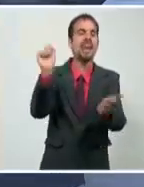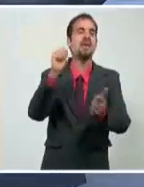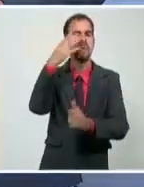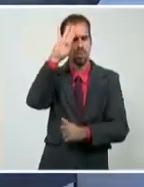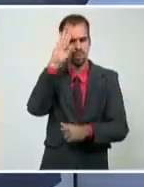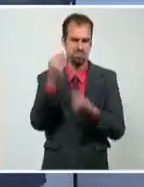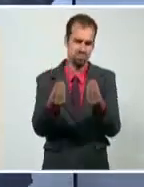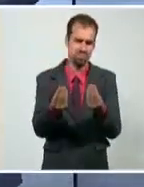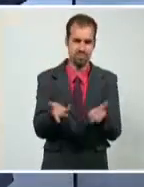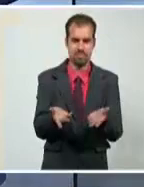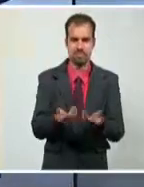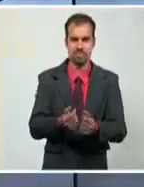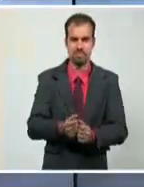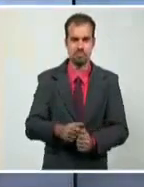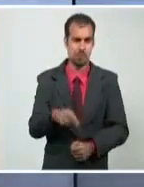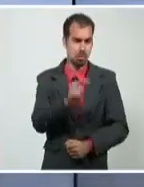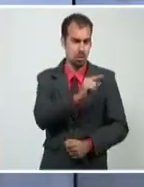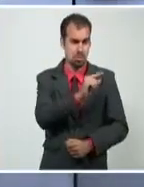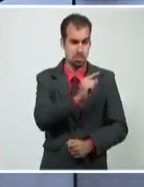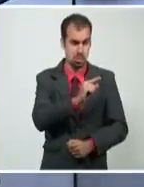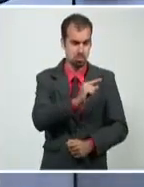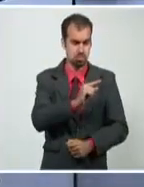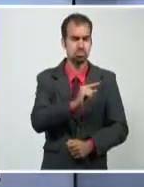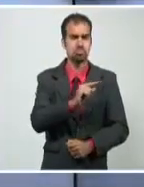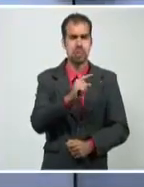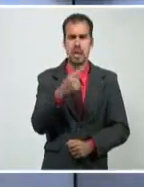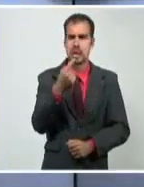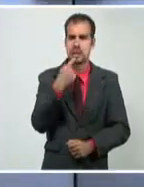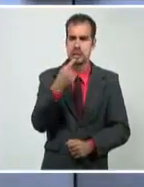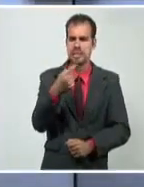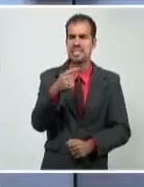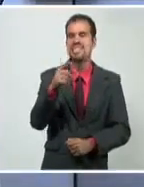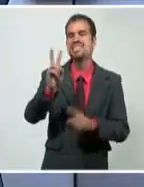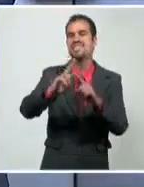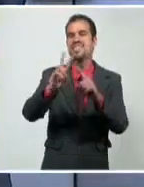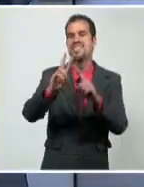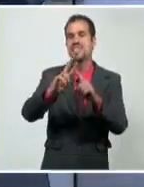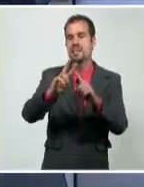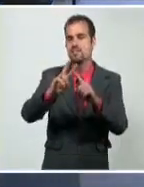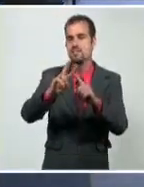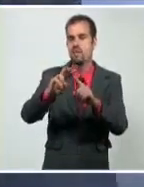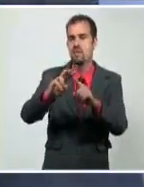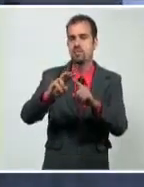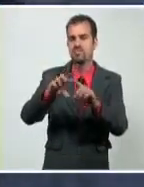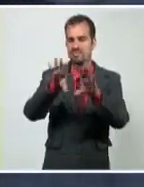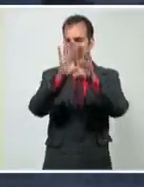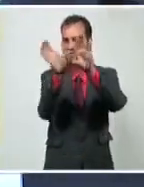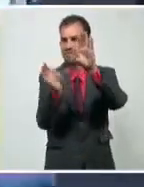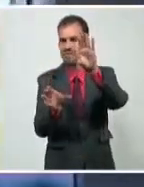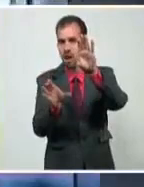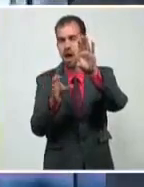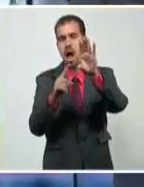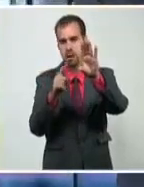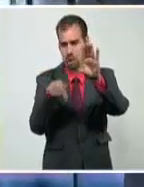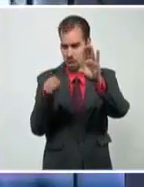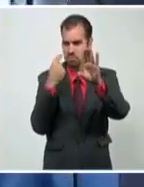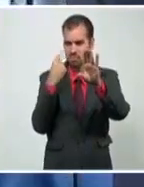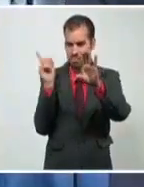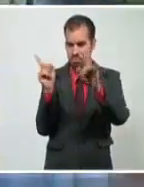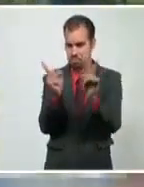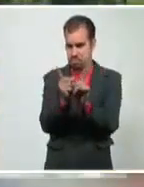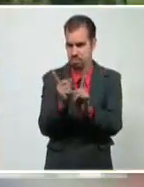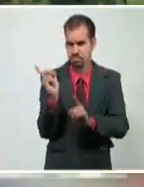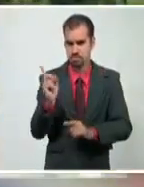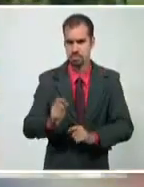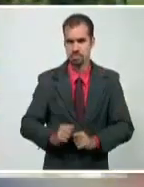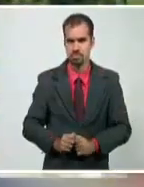este hombre habló para un canal de televisión de la Florida. Vamos a ver apenas un fragmento de lo que él dijo, de ese material. Adelante, por favor. Los hospitales están